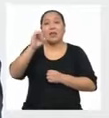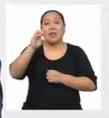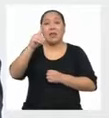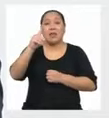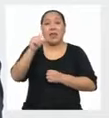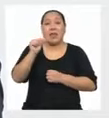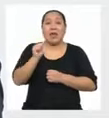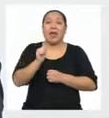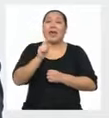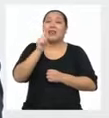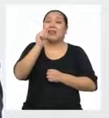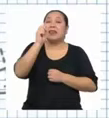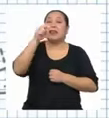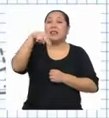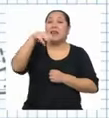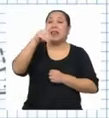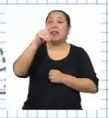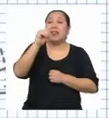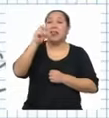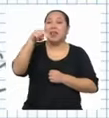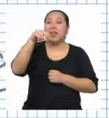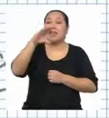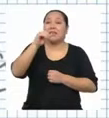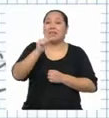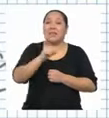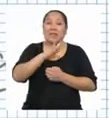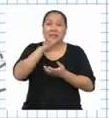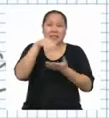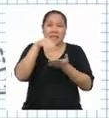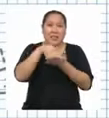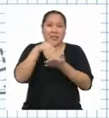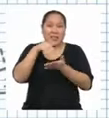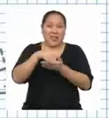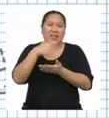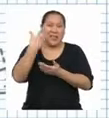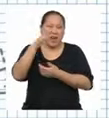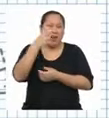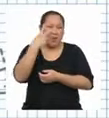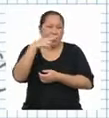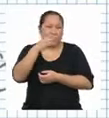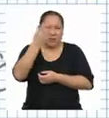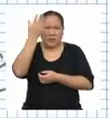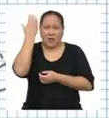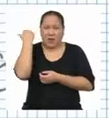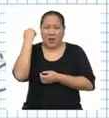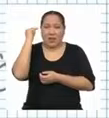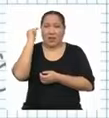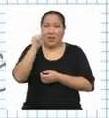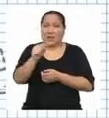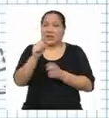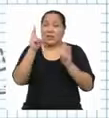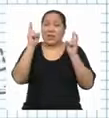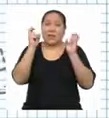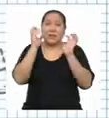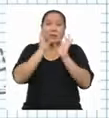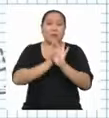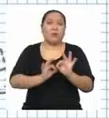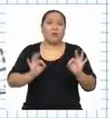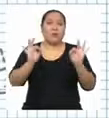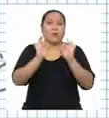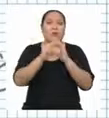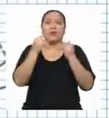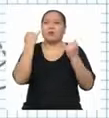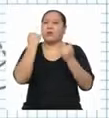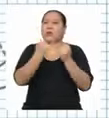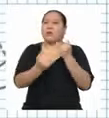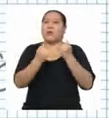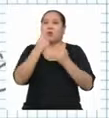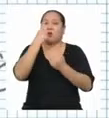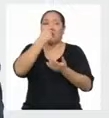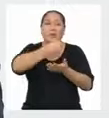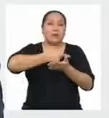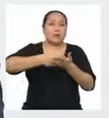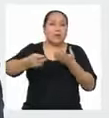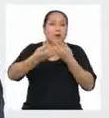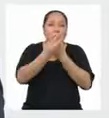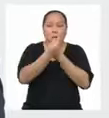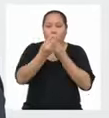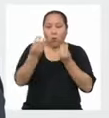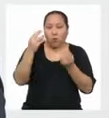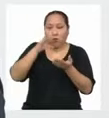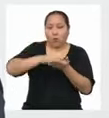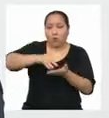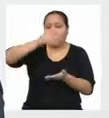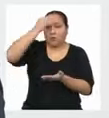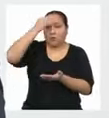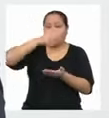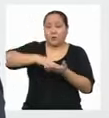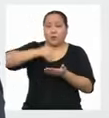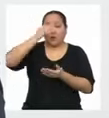antes, ¿no recuerdas? Este tema es importante y con él cerramos una semana de muchos aprendizajes Porque